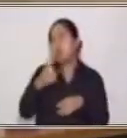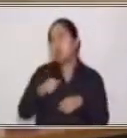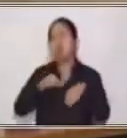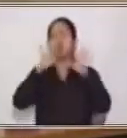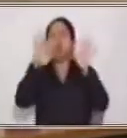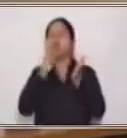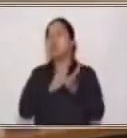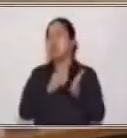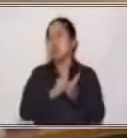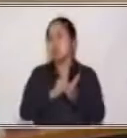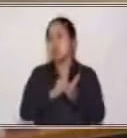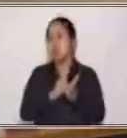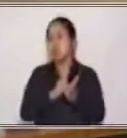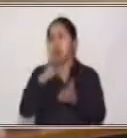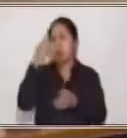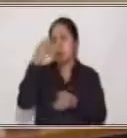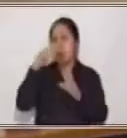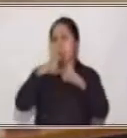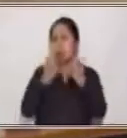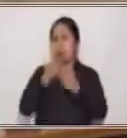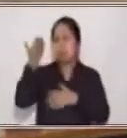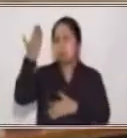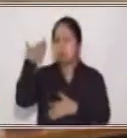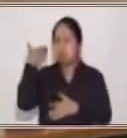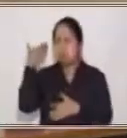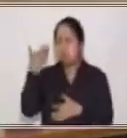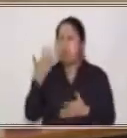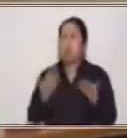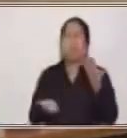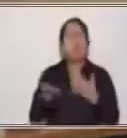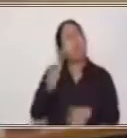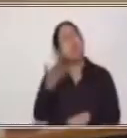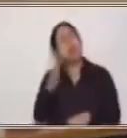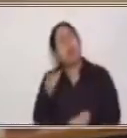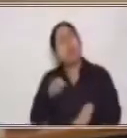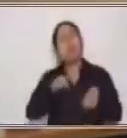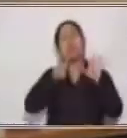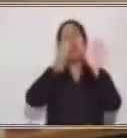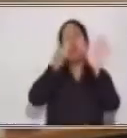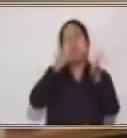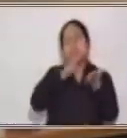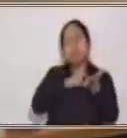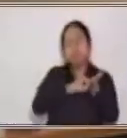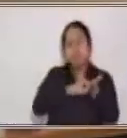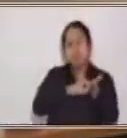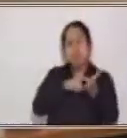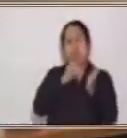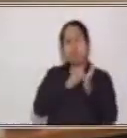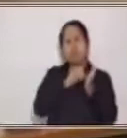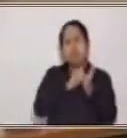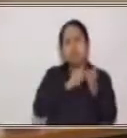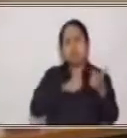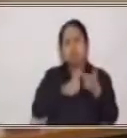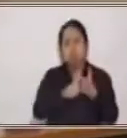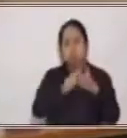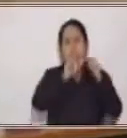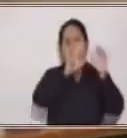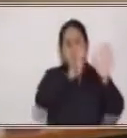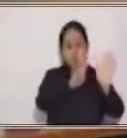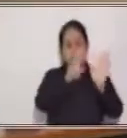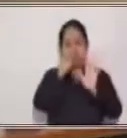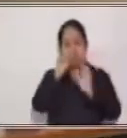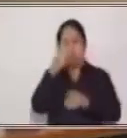anterior hablábamos de que probablemente está en 7.70 aproximadamente, 7 quetzales con 70 centavos.